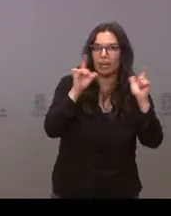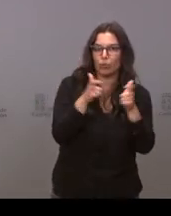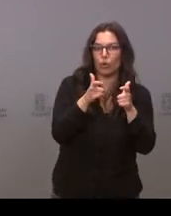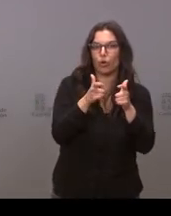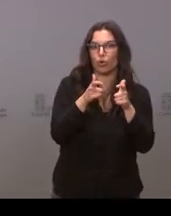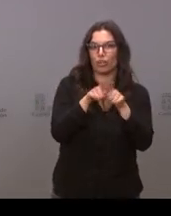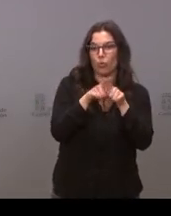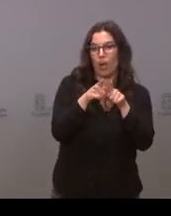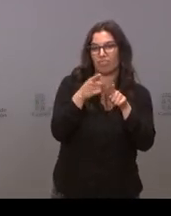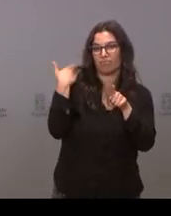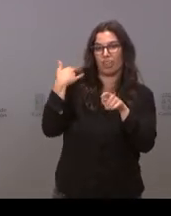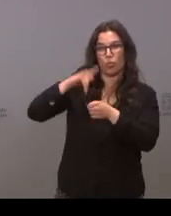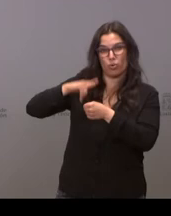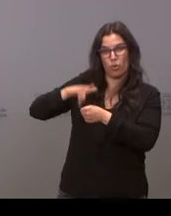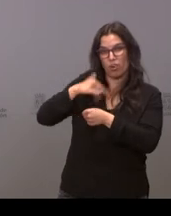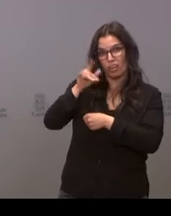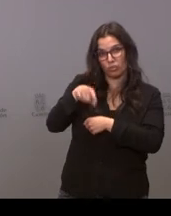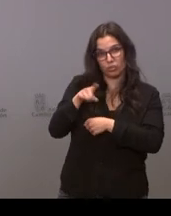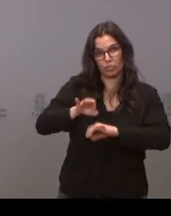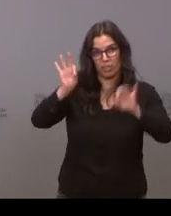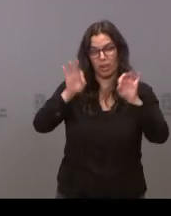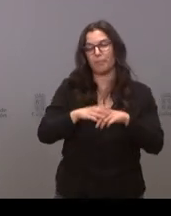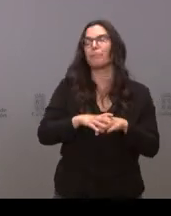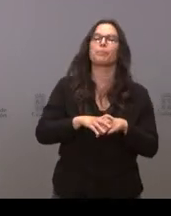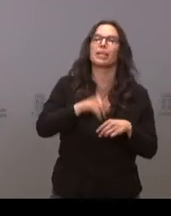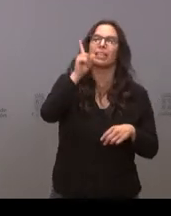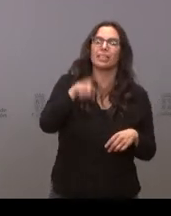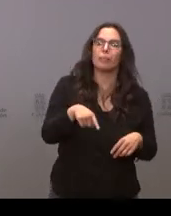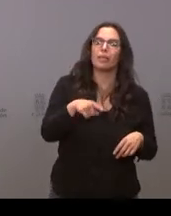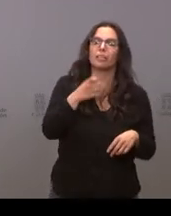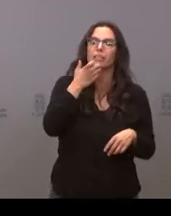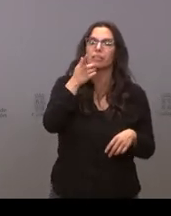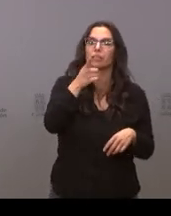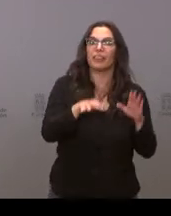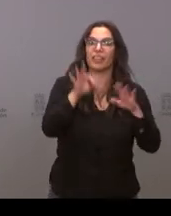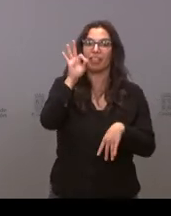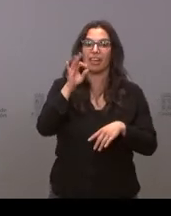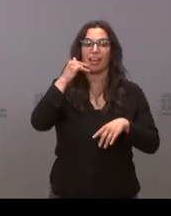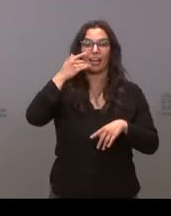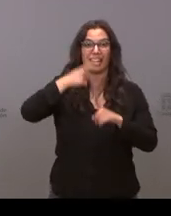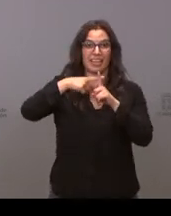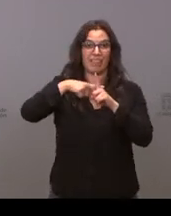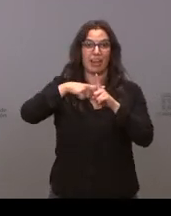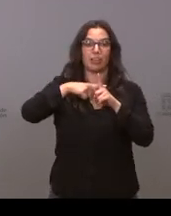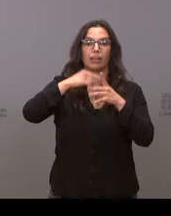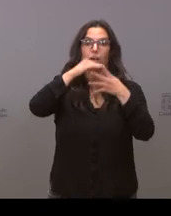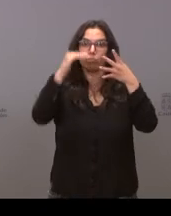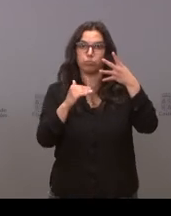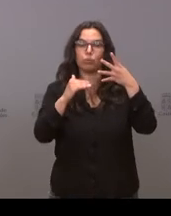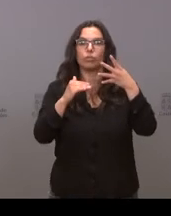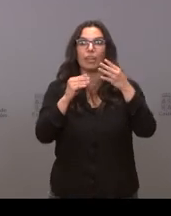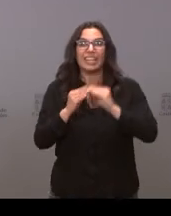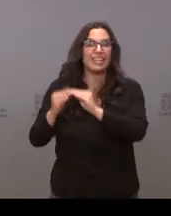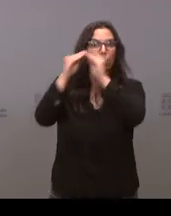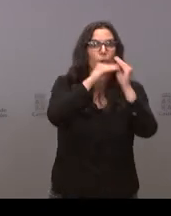teniendo lunes o martes y también si saben si van a tomar esa decisión de bajar de nivel por provincias o va a ser solo a